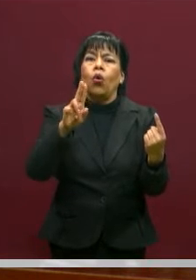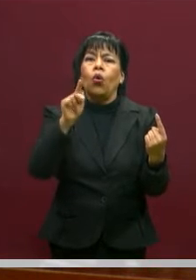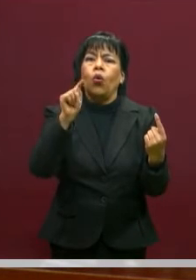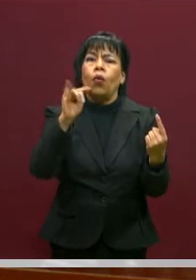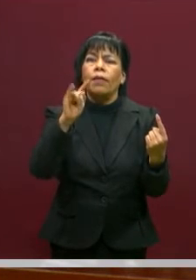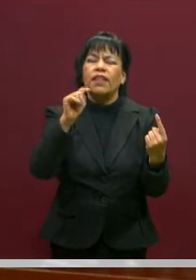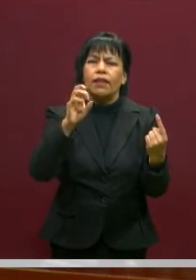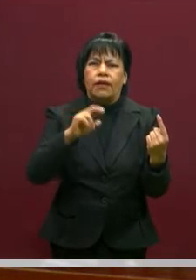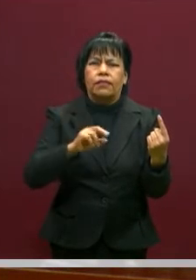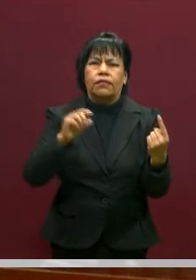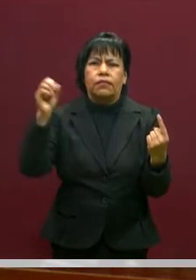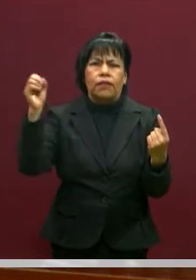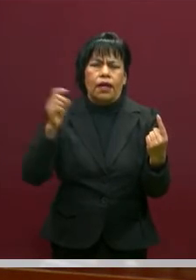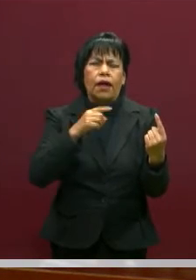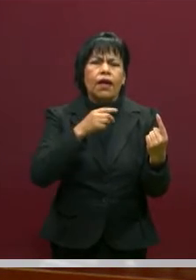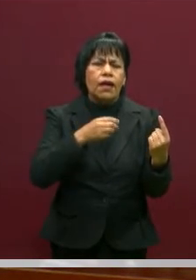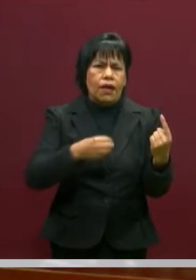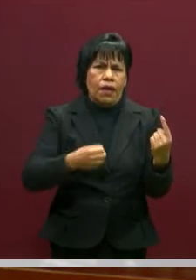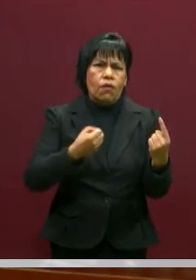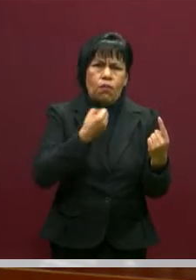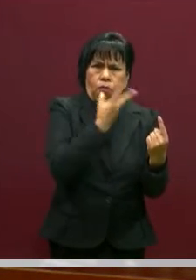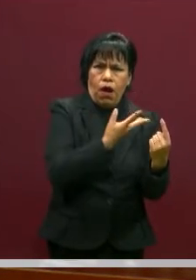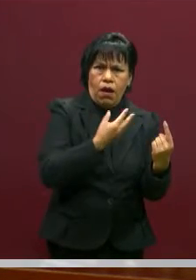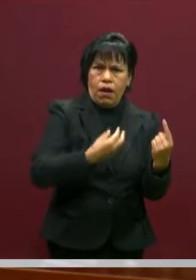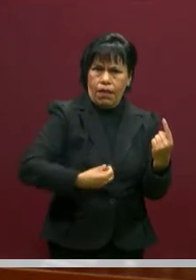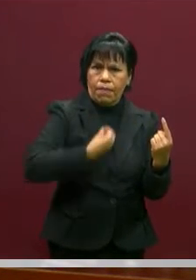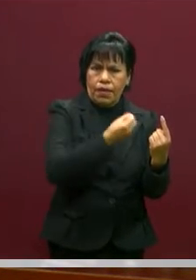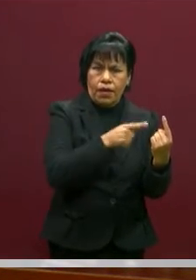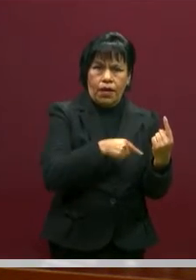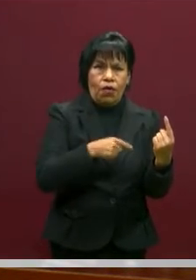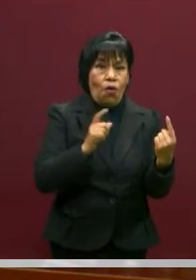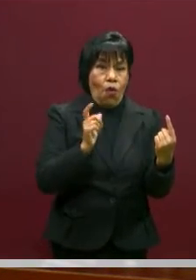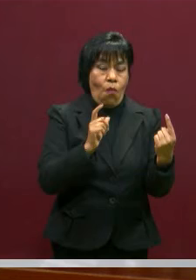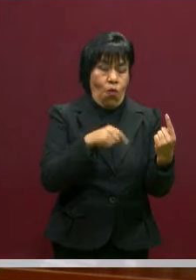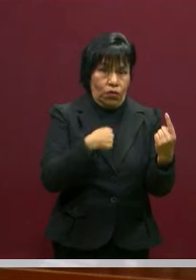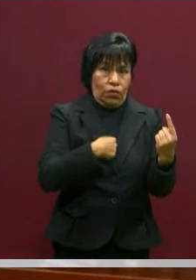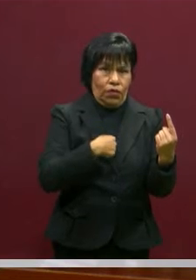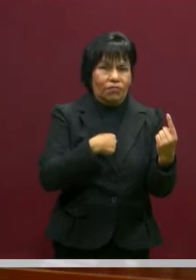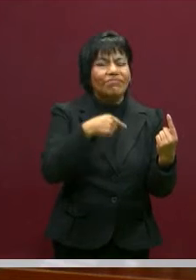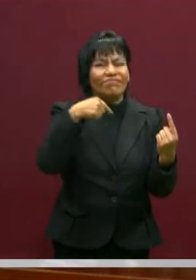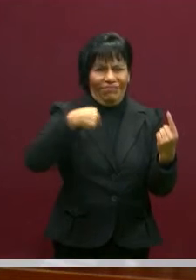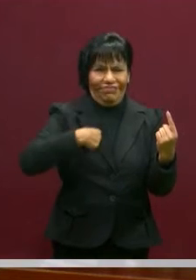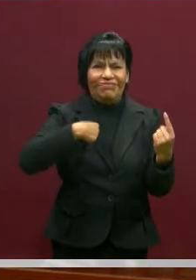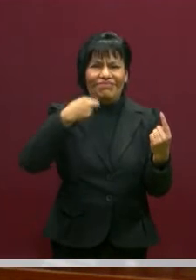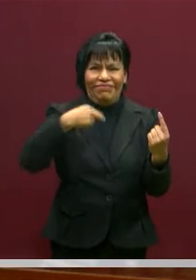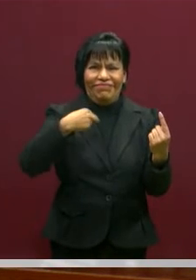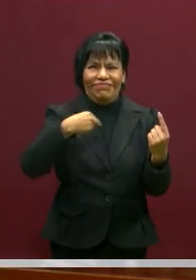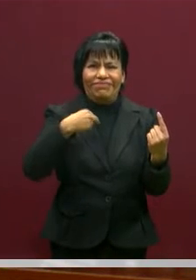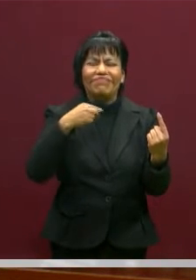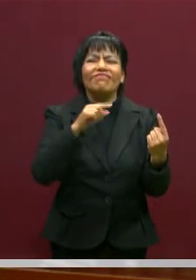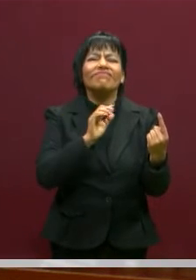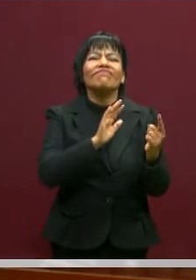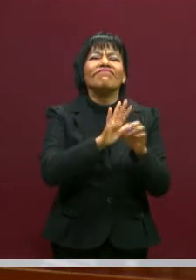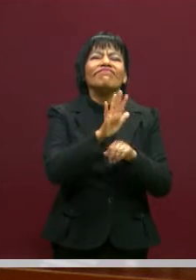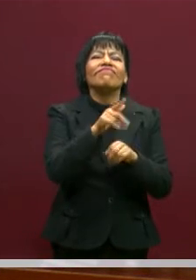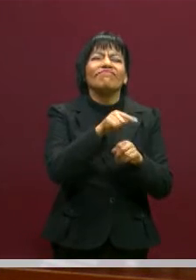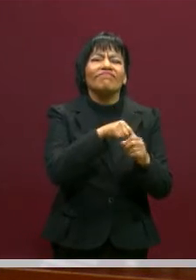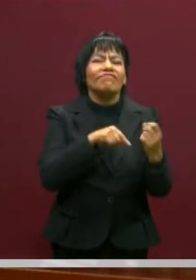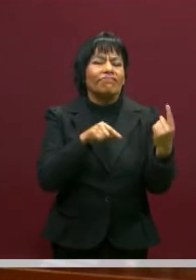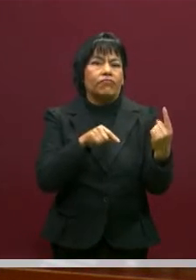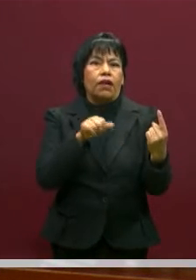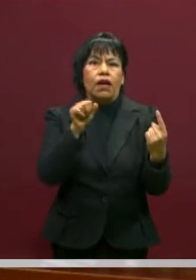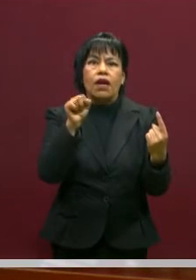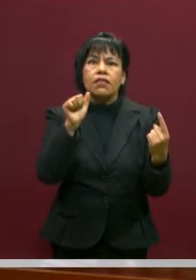Y lo hace Júpiter. Entonces dice Júpiter, como yo le doy la vida, pues ahora yo le pongo el nombre. Y dice